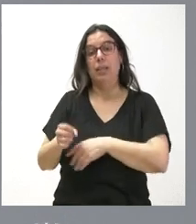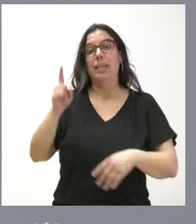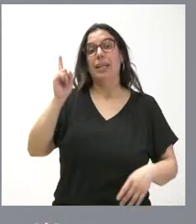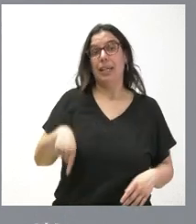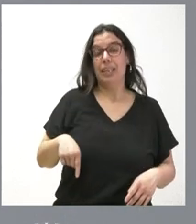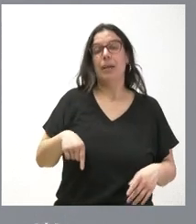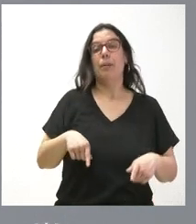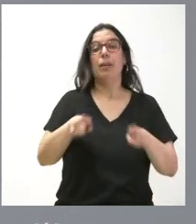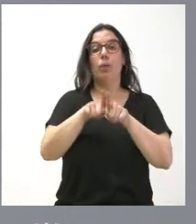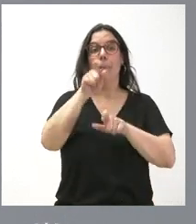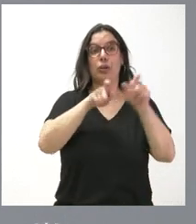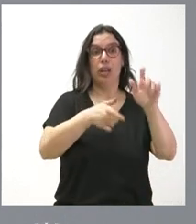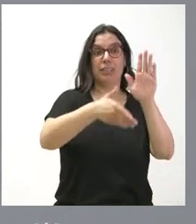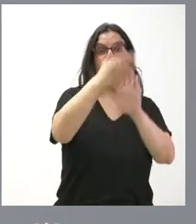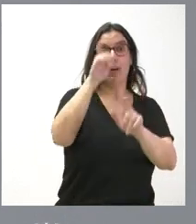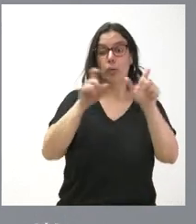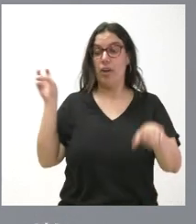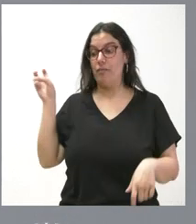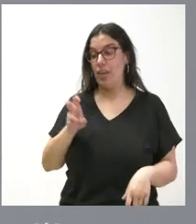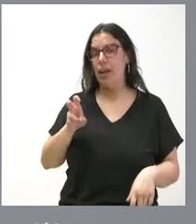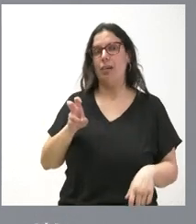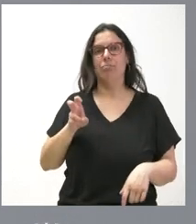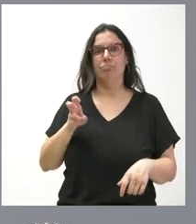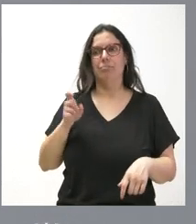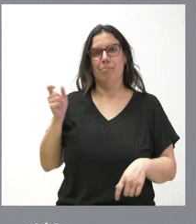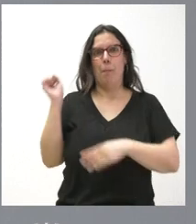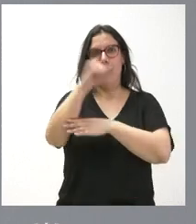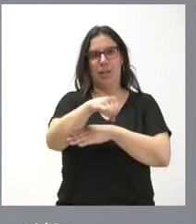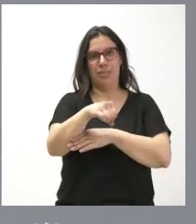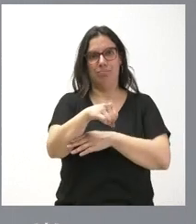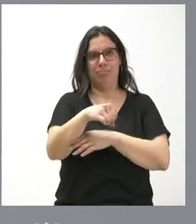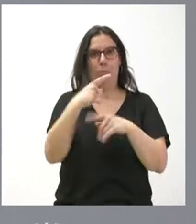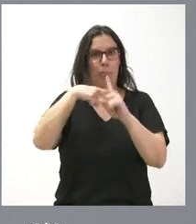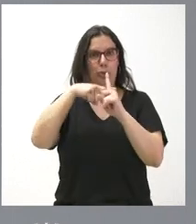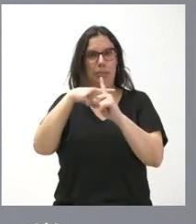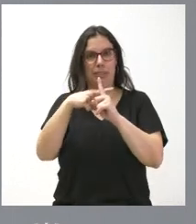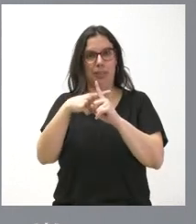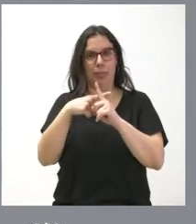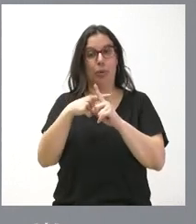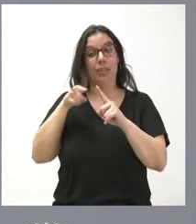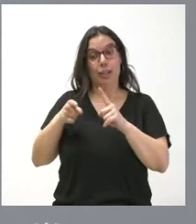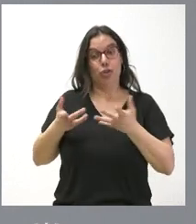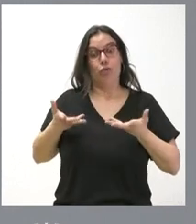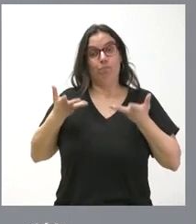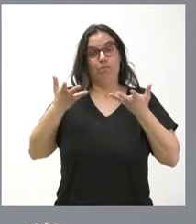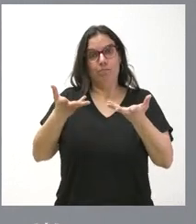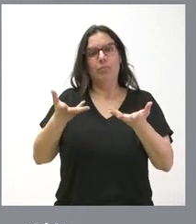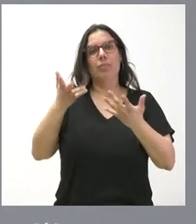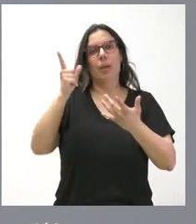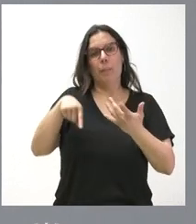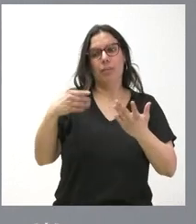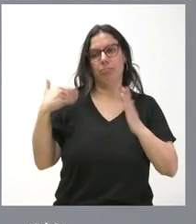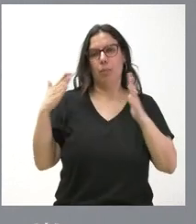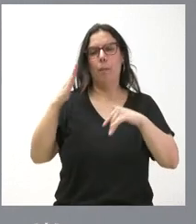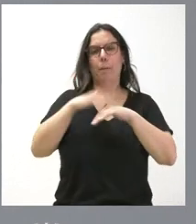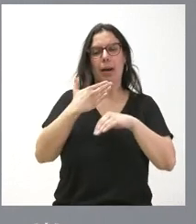positivo y este saldo migratorio de Castilla y León positivo, vienen más personas de la que se van, es la que está contribuyendo también en los últimos tiempos a un